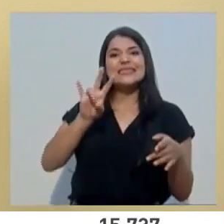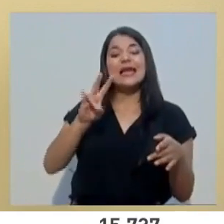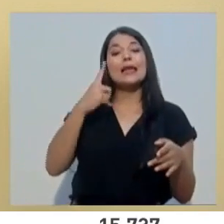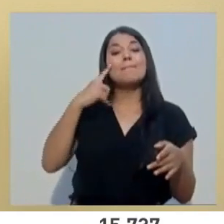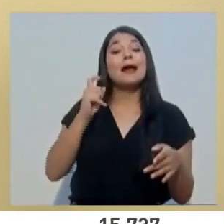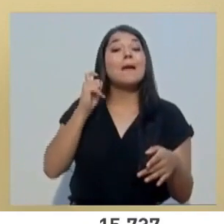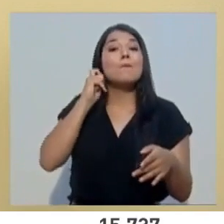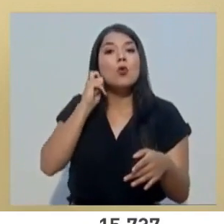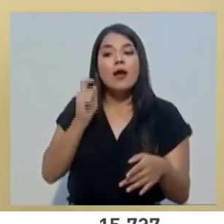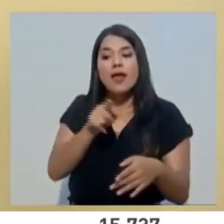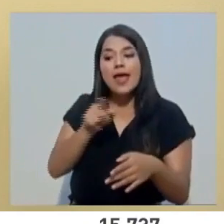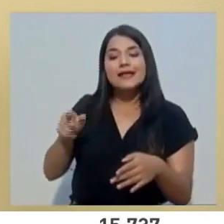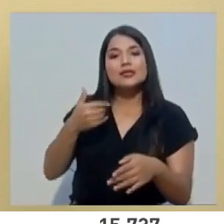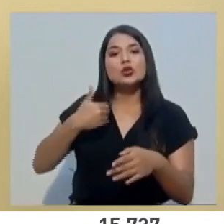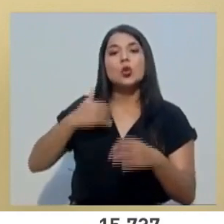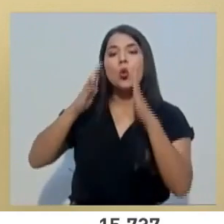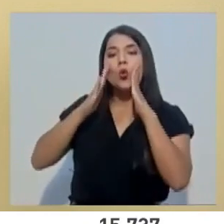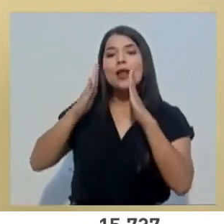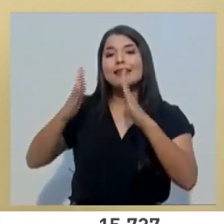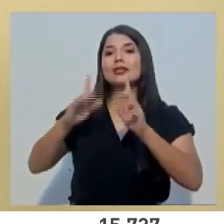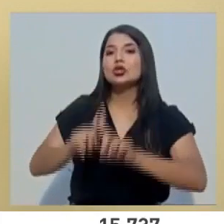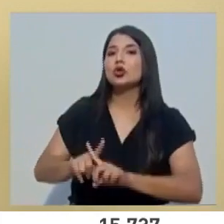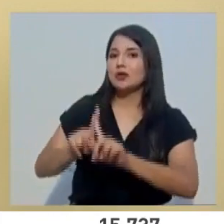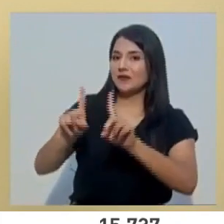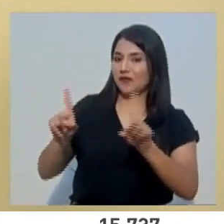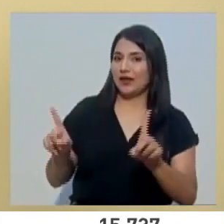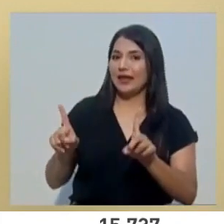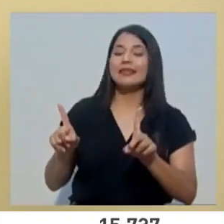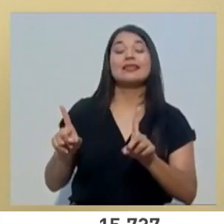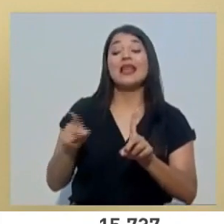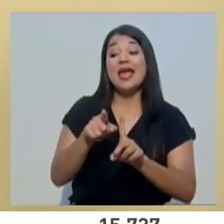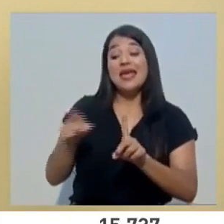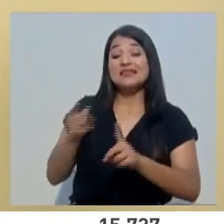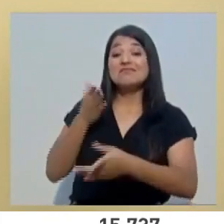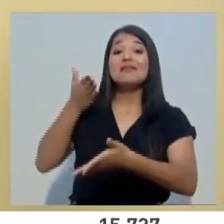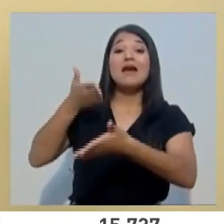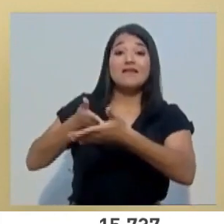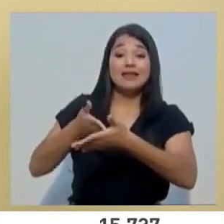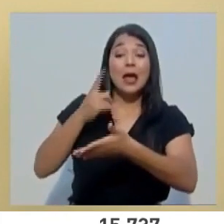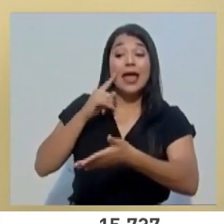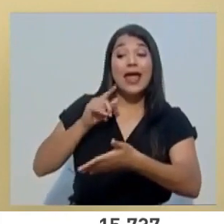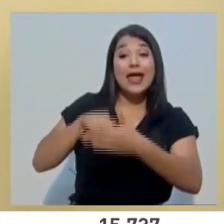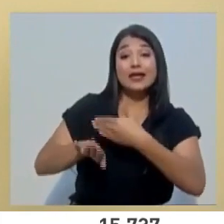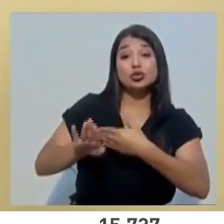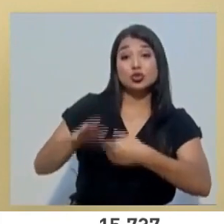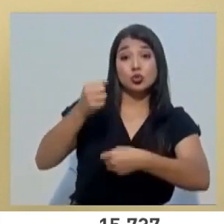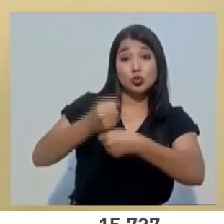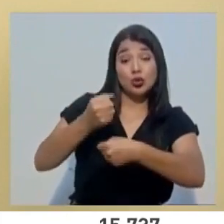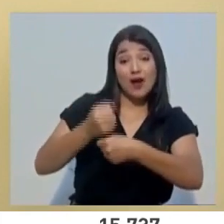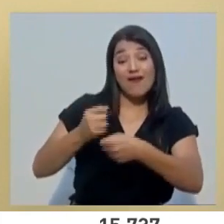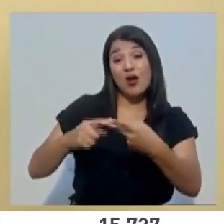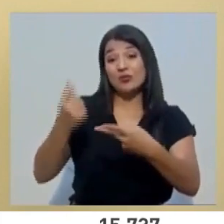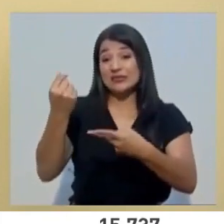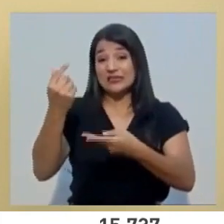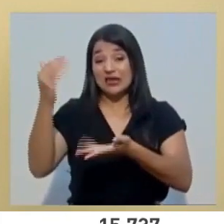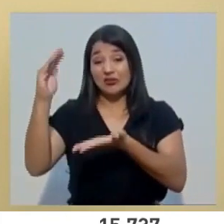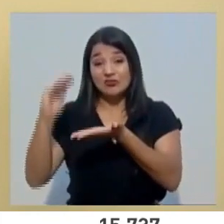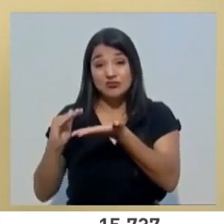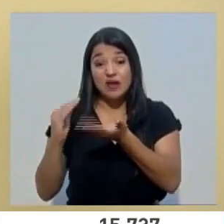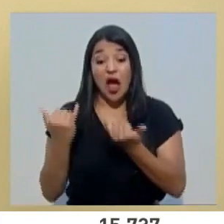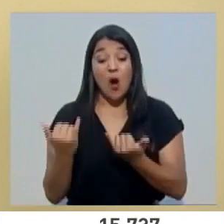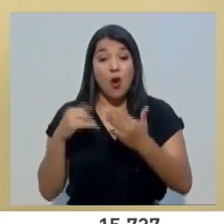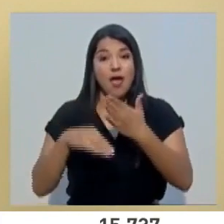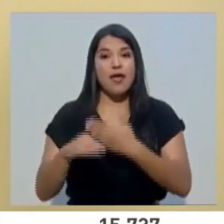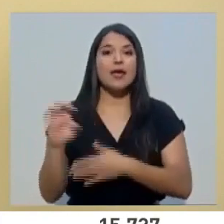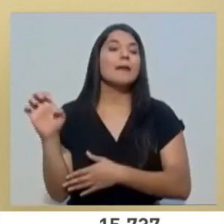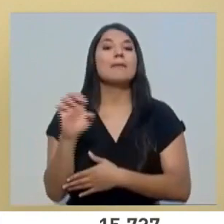afectación diferenciada y ampliada en la afectación laboral y de sus ingresos en esta emergencia. Esto lo hemos